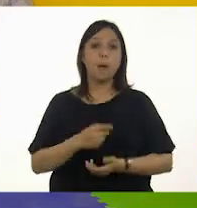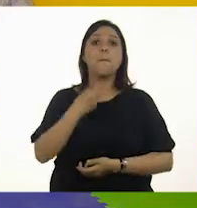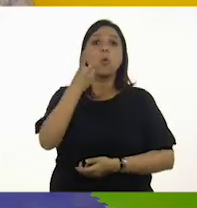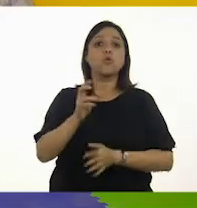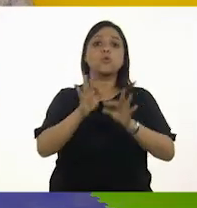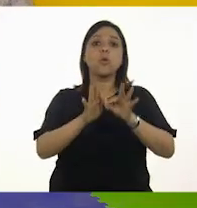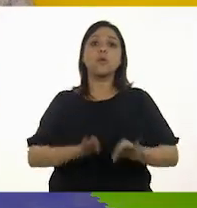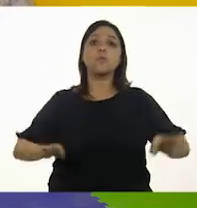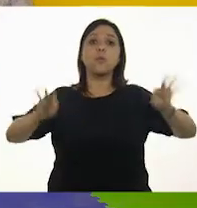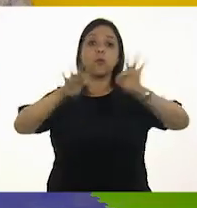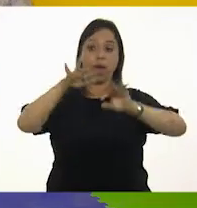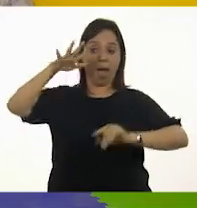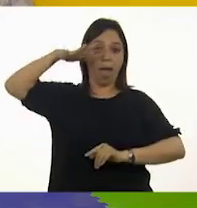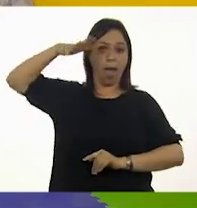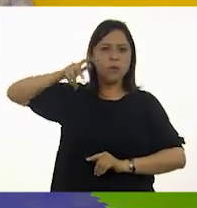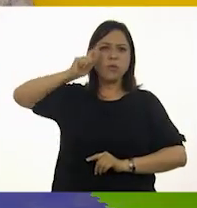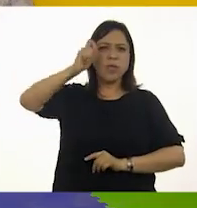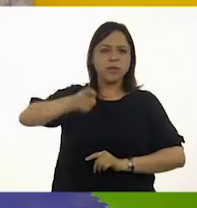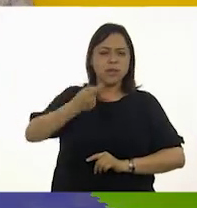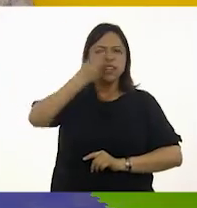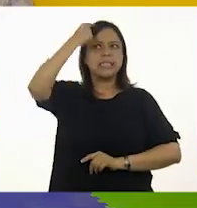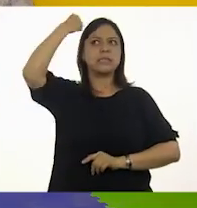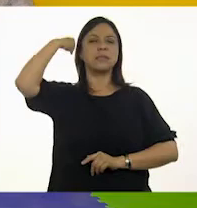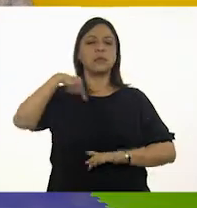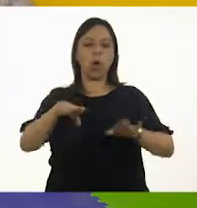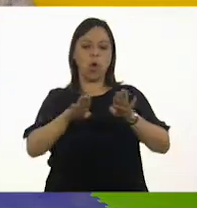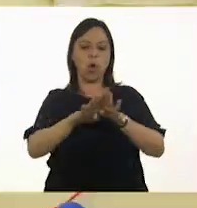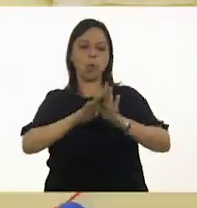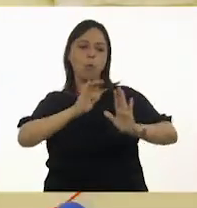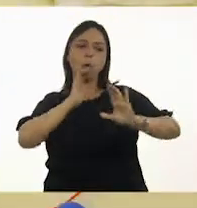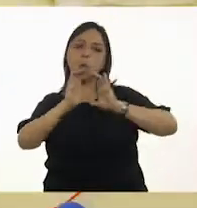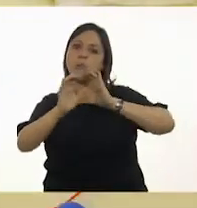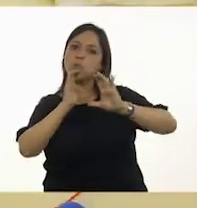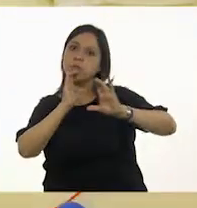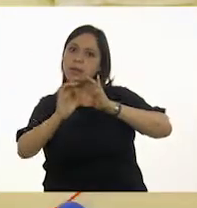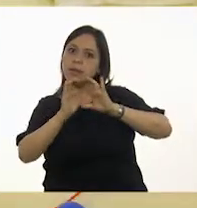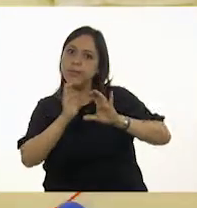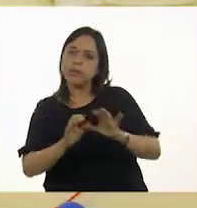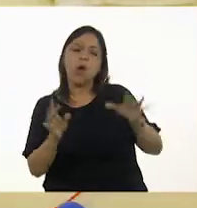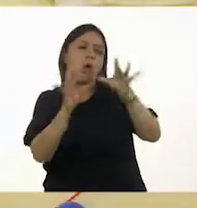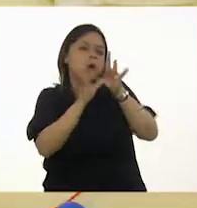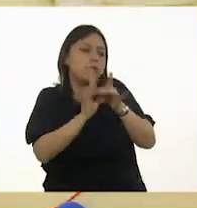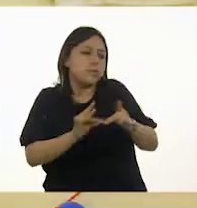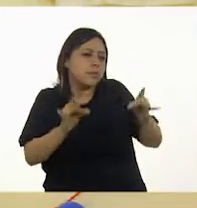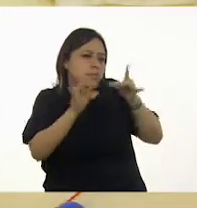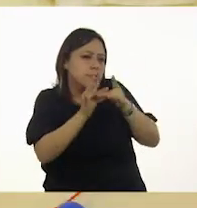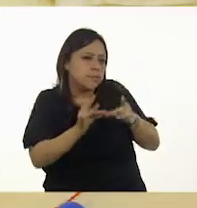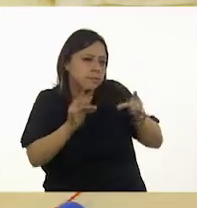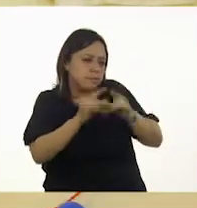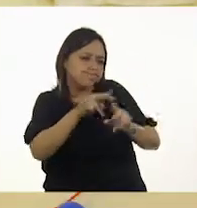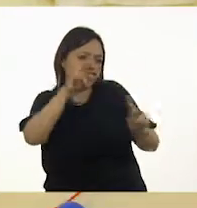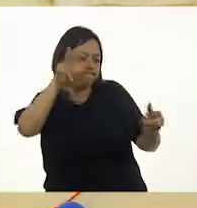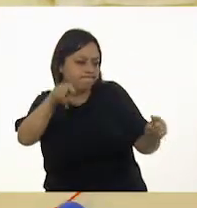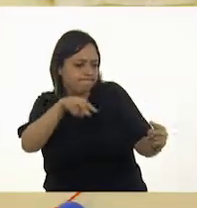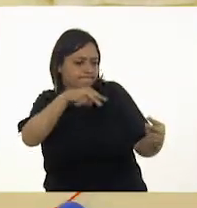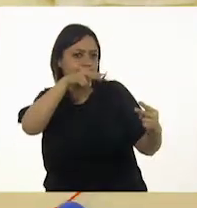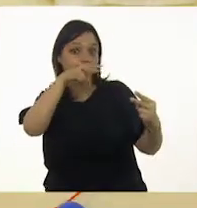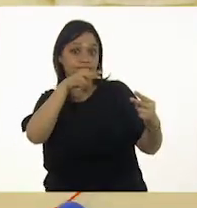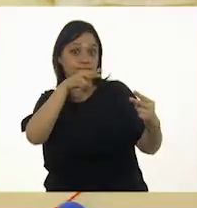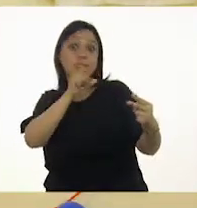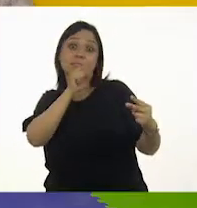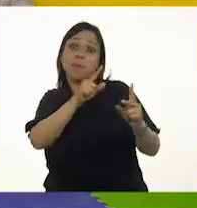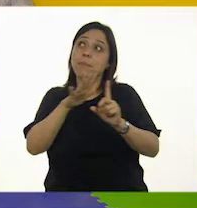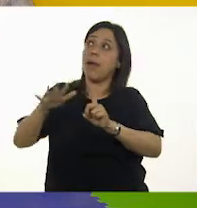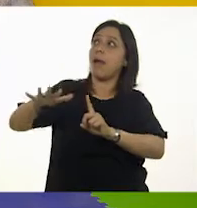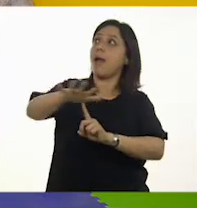los adultos nos comunicamos con los bebés, niñas y niños. En cómo les hablamos, cómo los miramos y cómo les presentamos